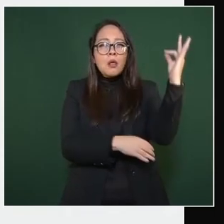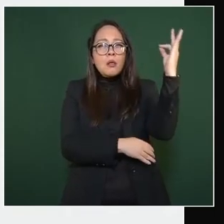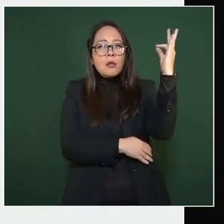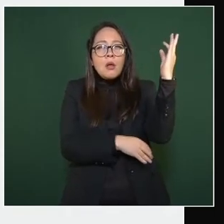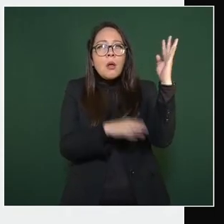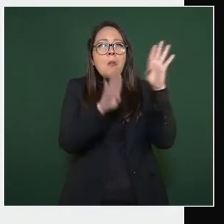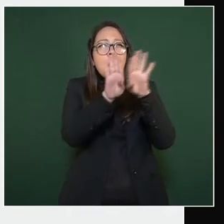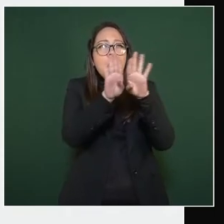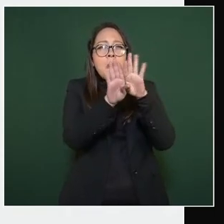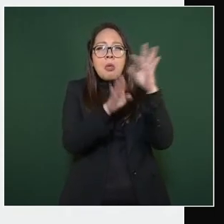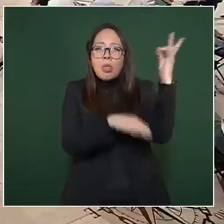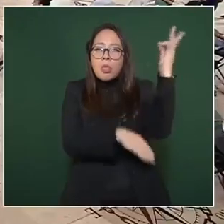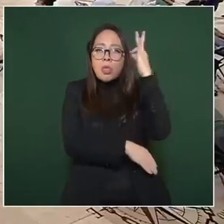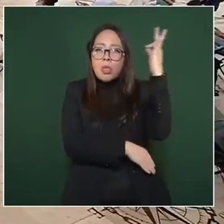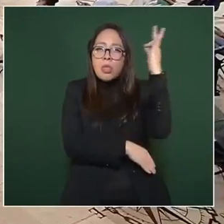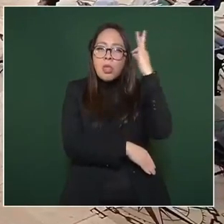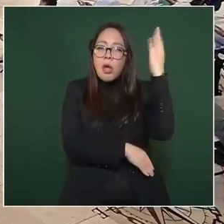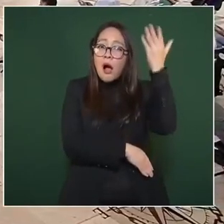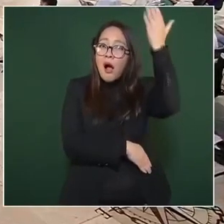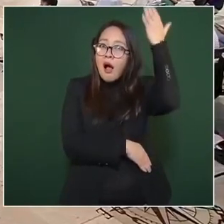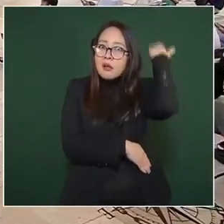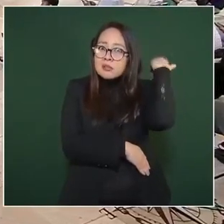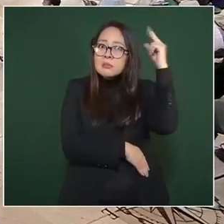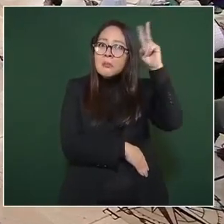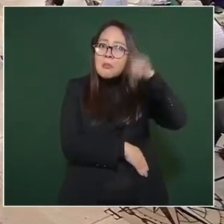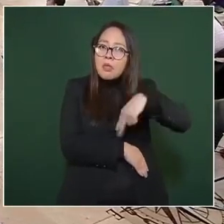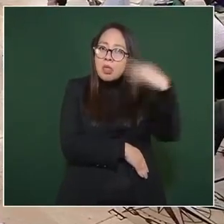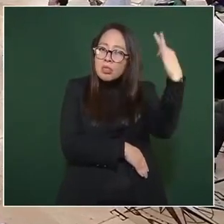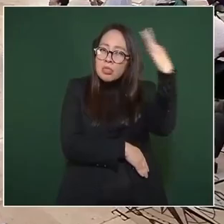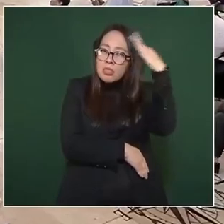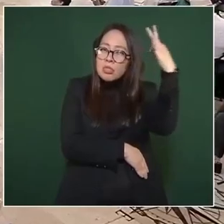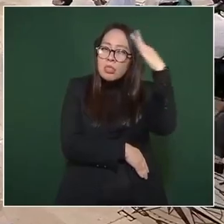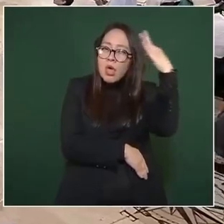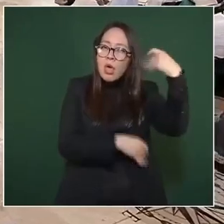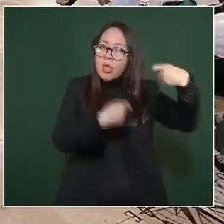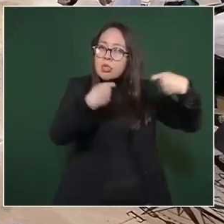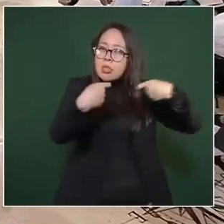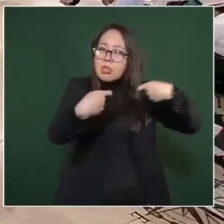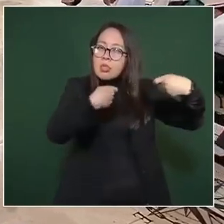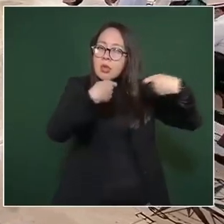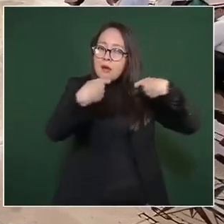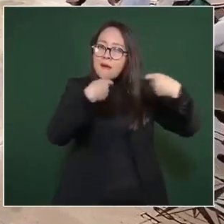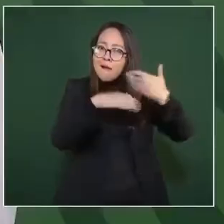cómo nos tenían manipulados.